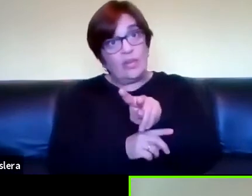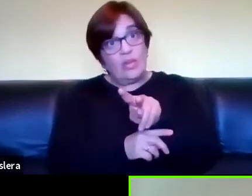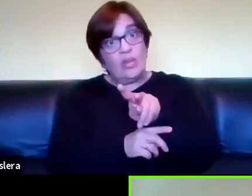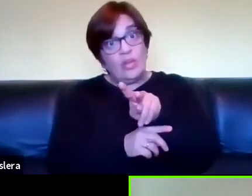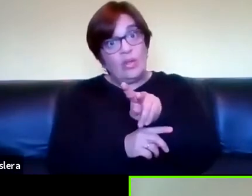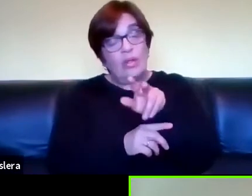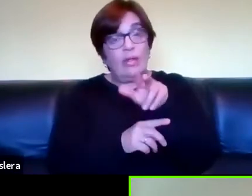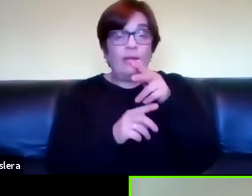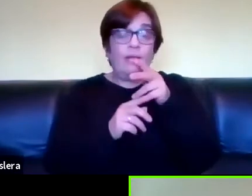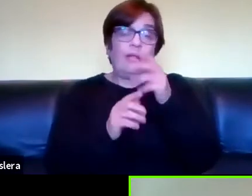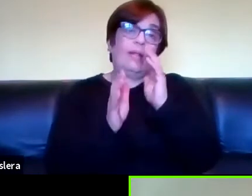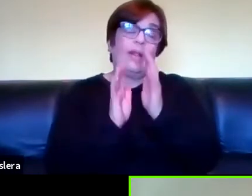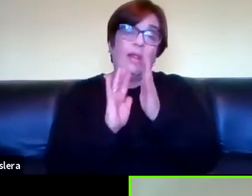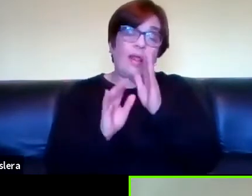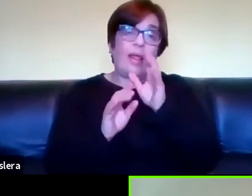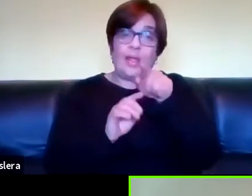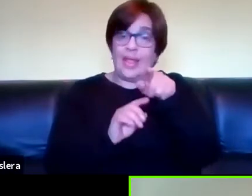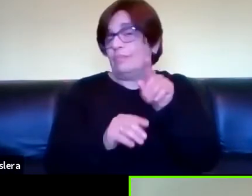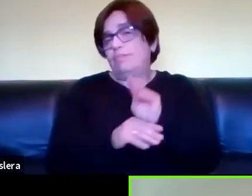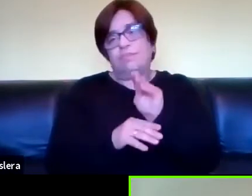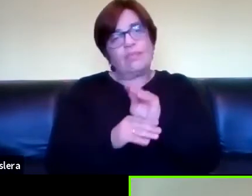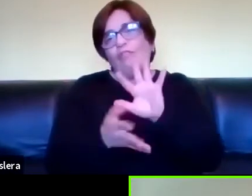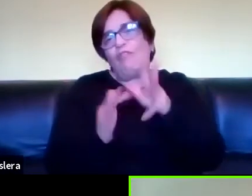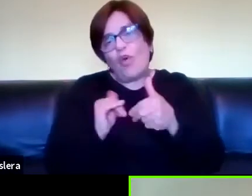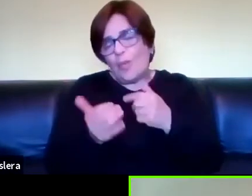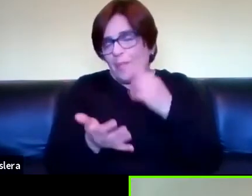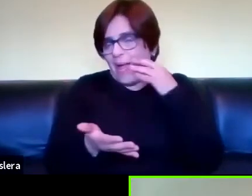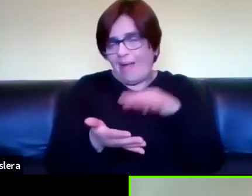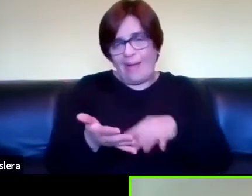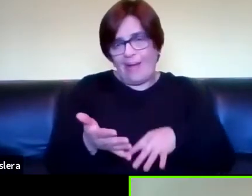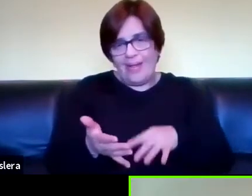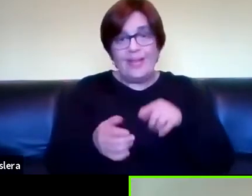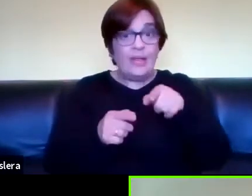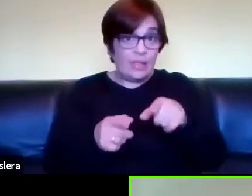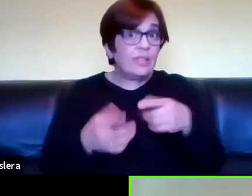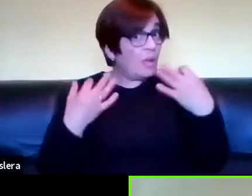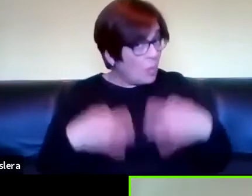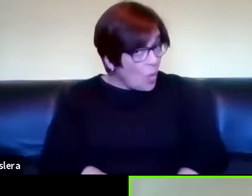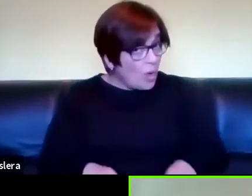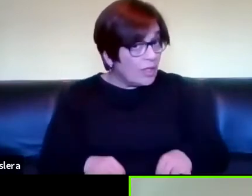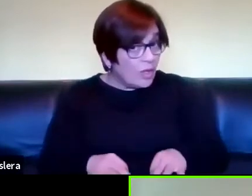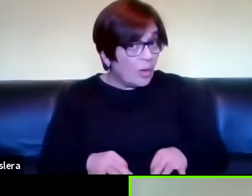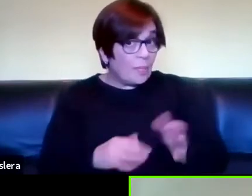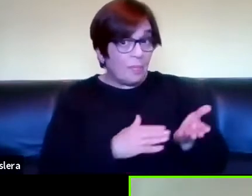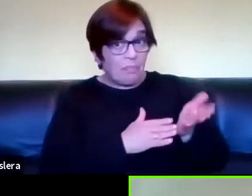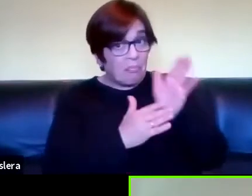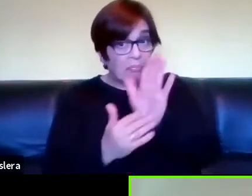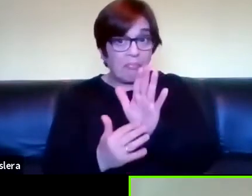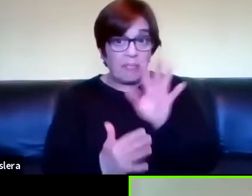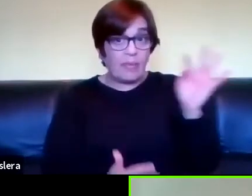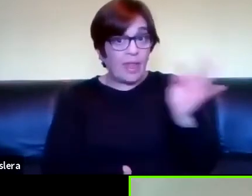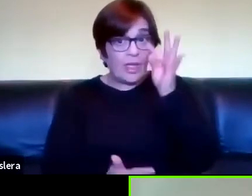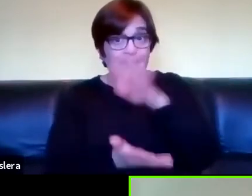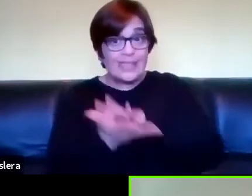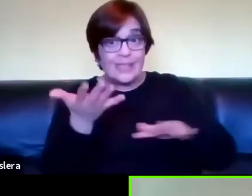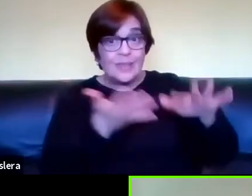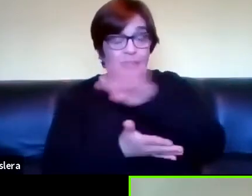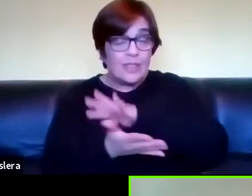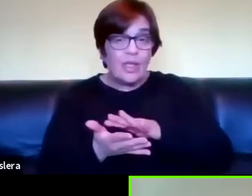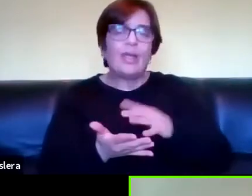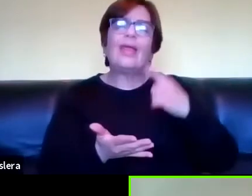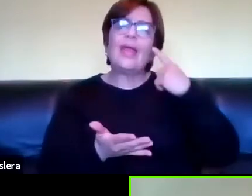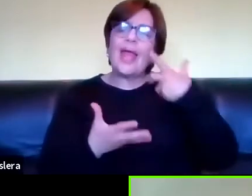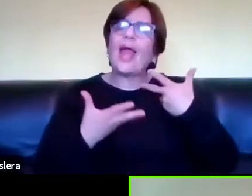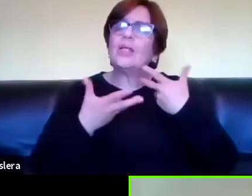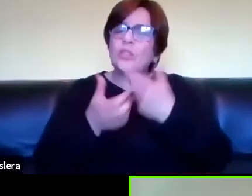cada vez más esto se está promoviendo entonces me parece que está bueno colocar un marco teórico para que la escuela pueda reflexionar la